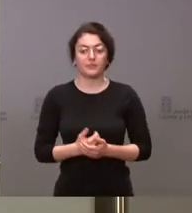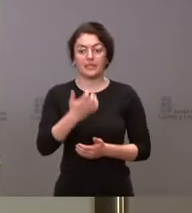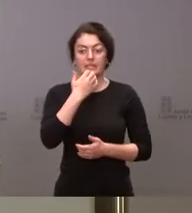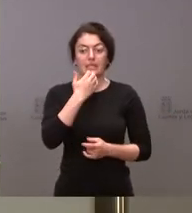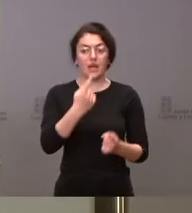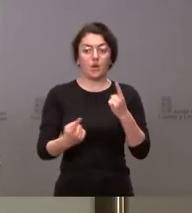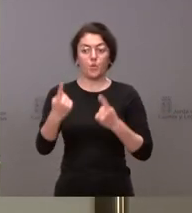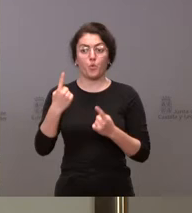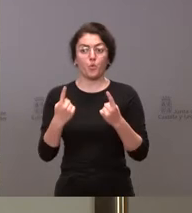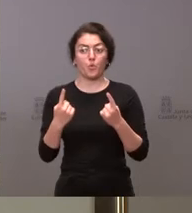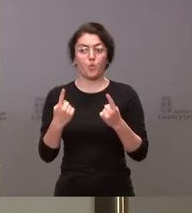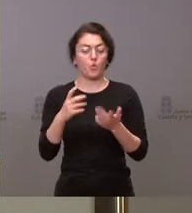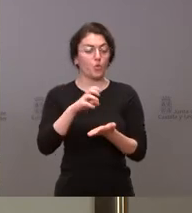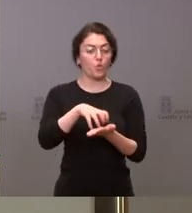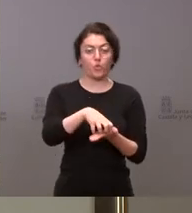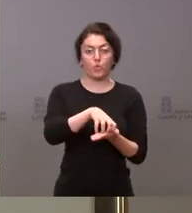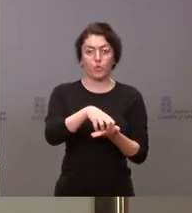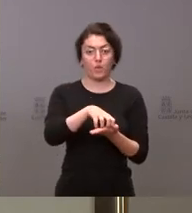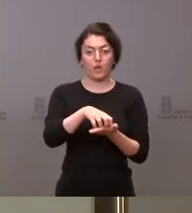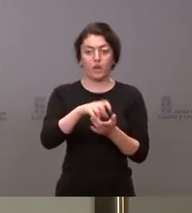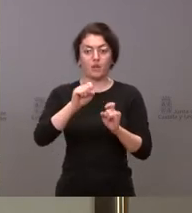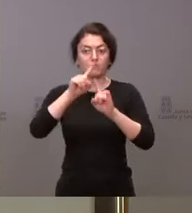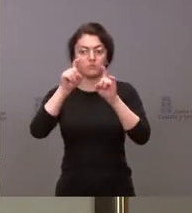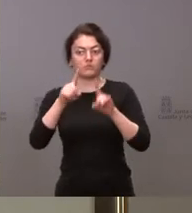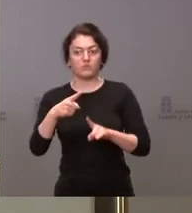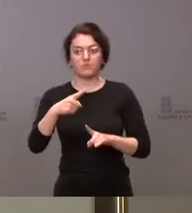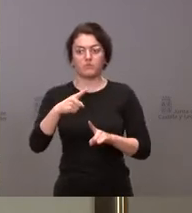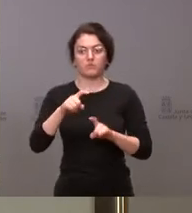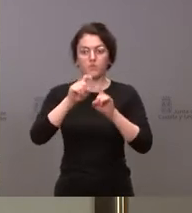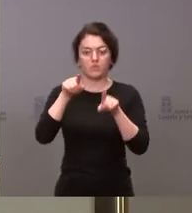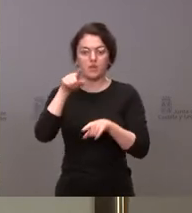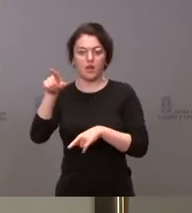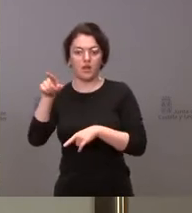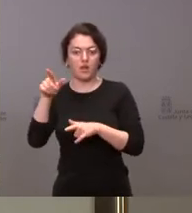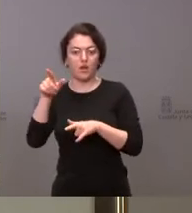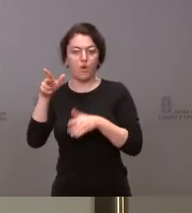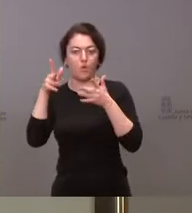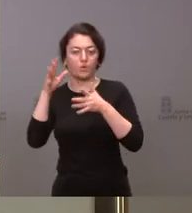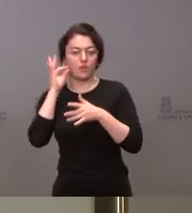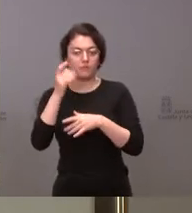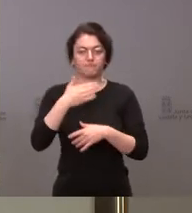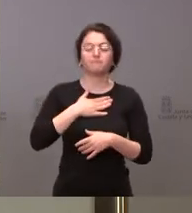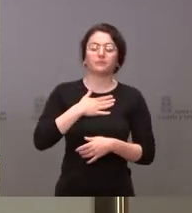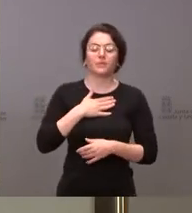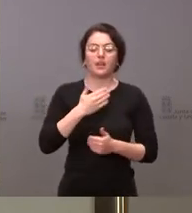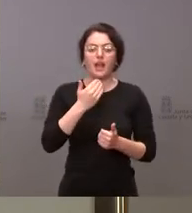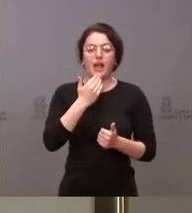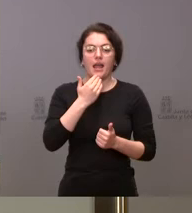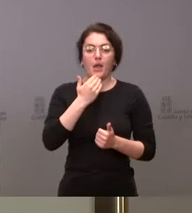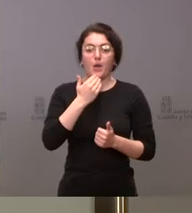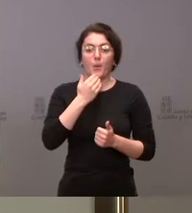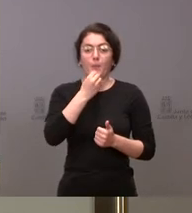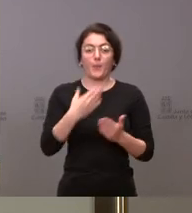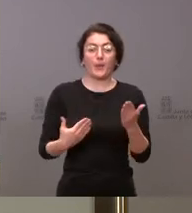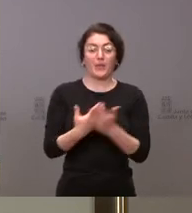alguna cuestión, bien para la consejera o para mí mismo, pues estamos a su disposición. Sí, hola, buenos días. Para la consejera,